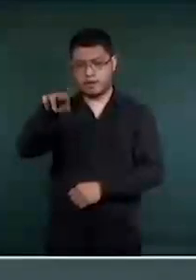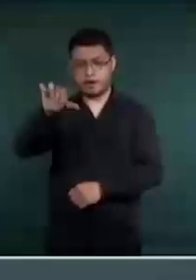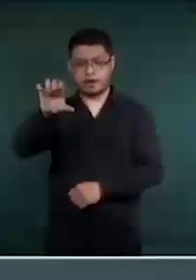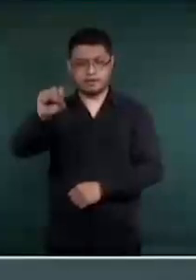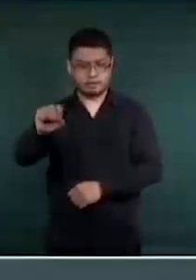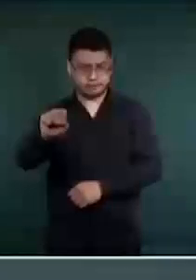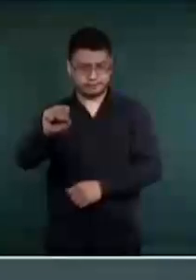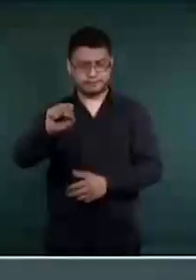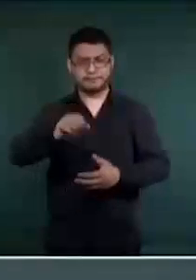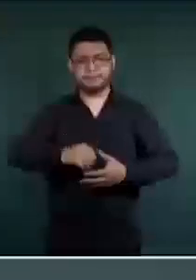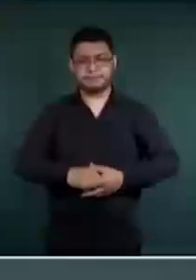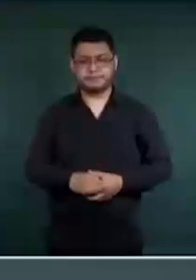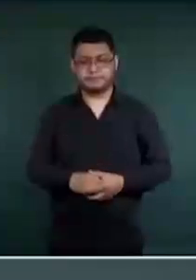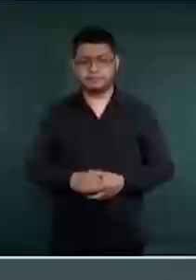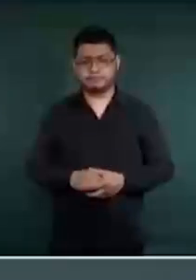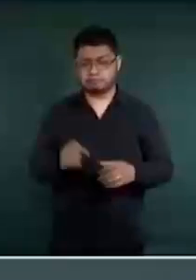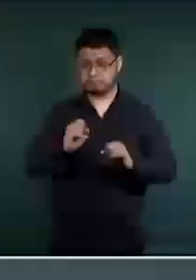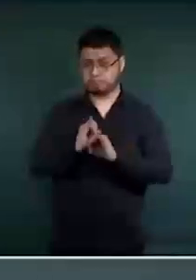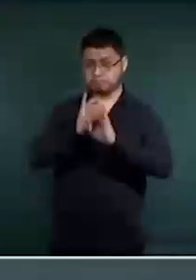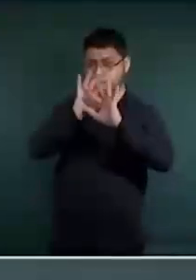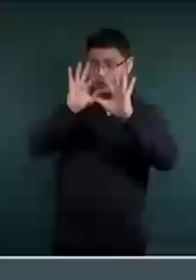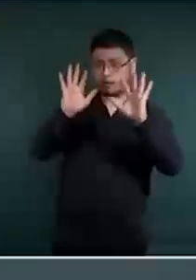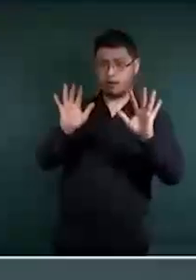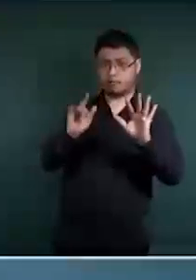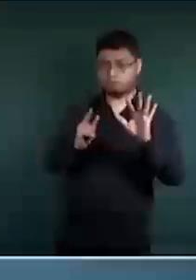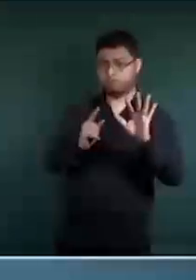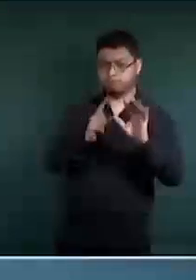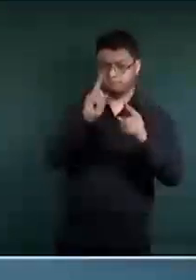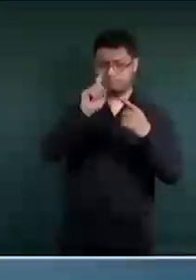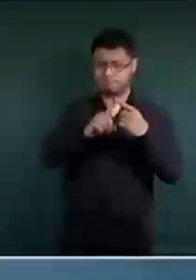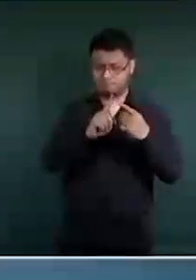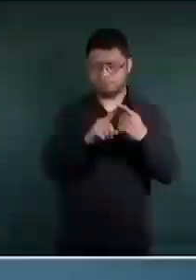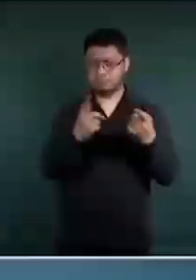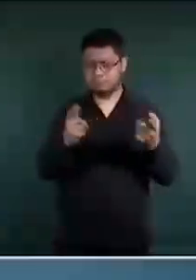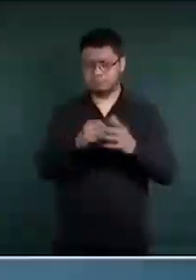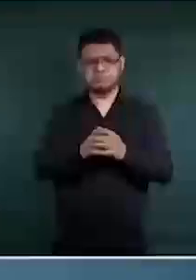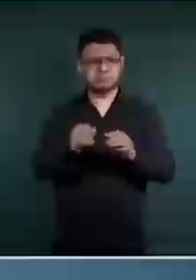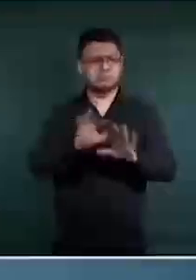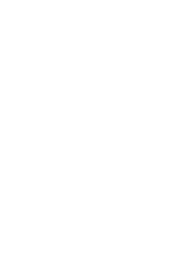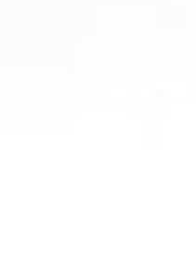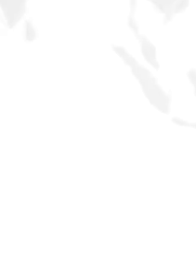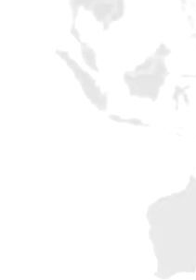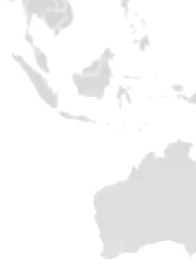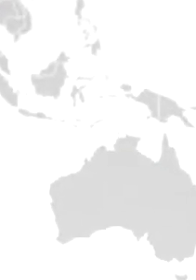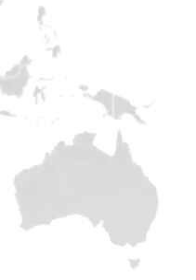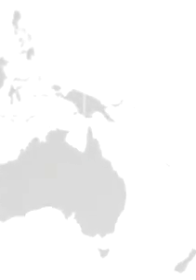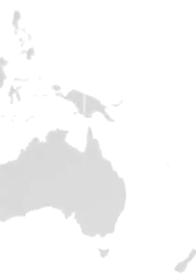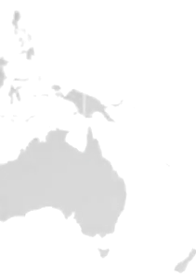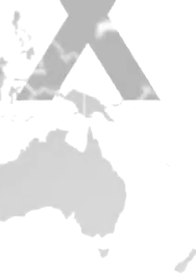En efecto, se está llevando a cabo ese cambio.